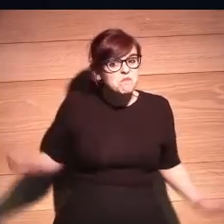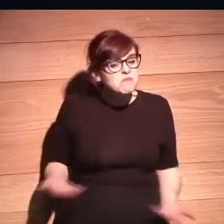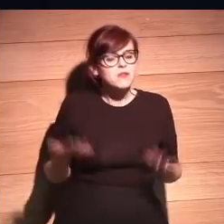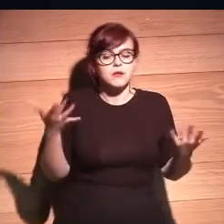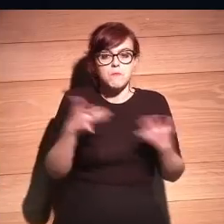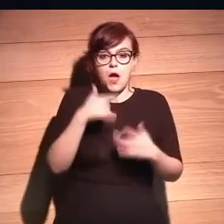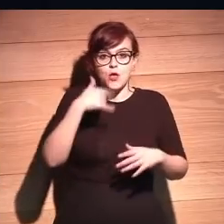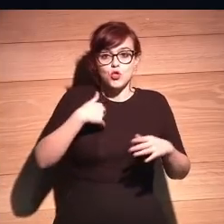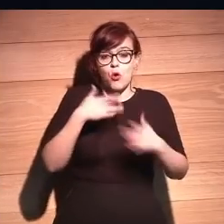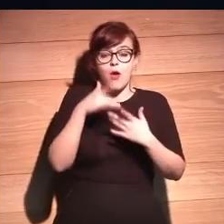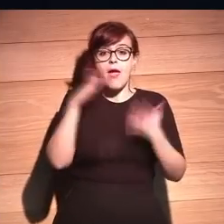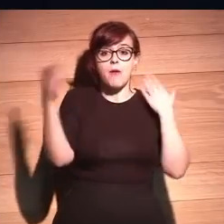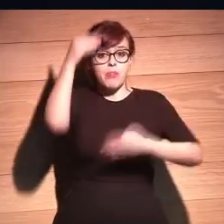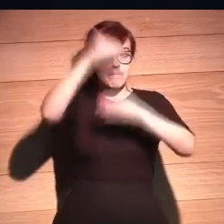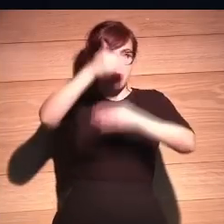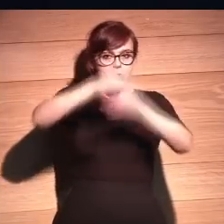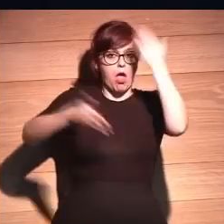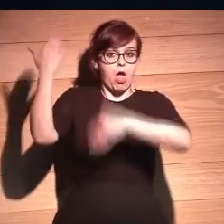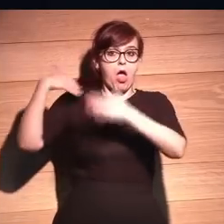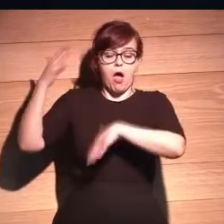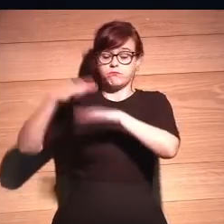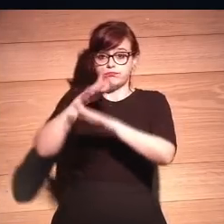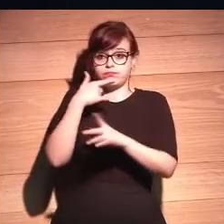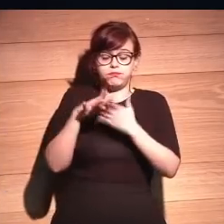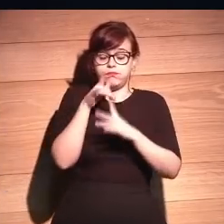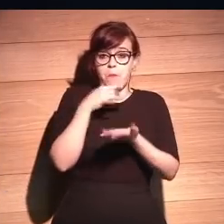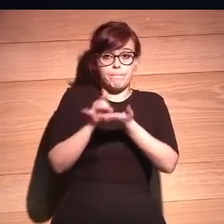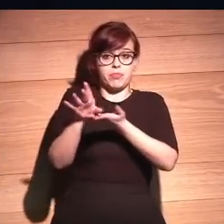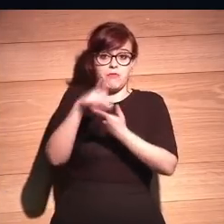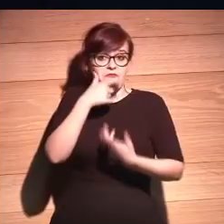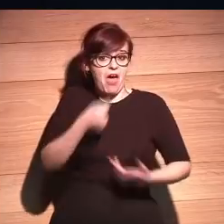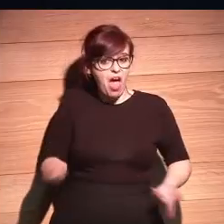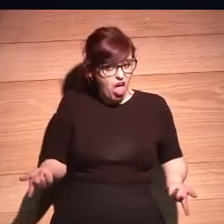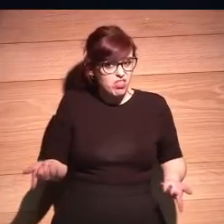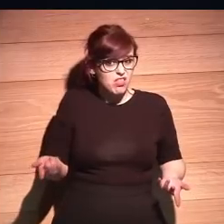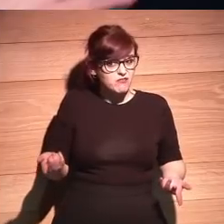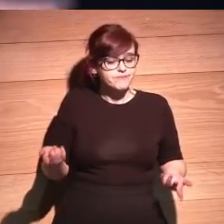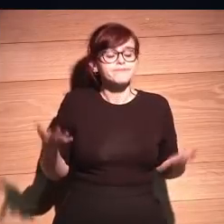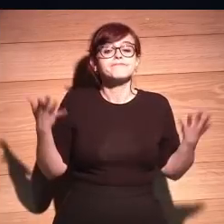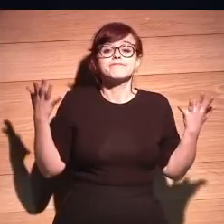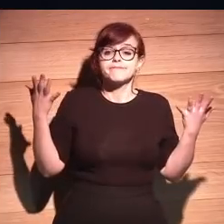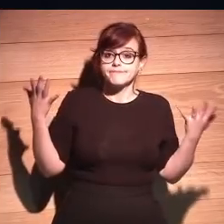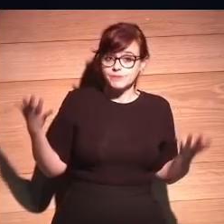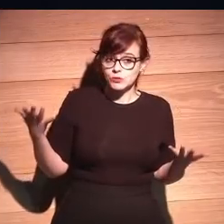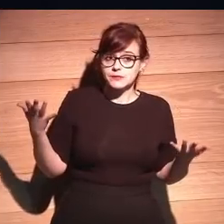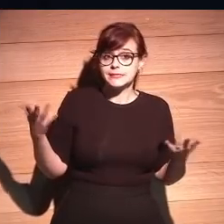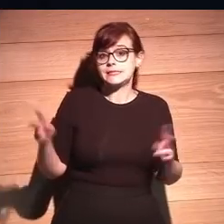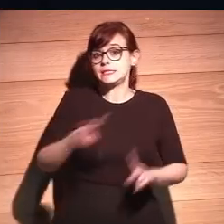Me ponen a mí en la Edad Media y pumba, me tumban en un santiamén. Y ahora la segunda parte, que